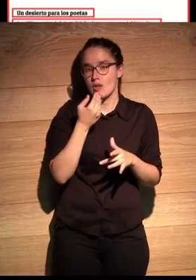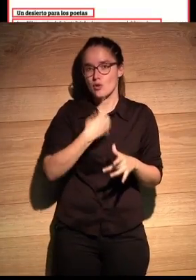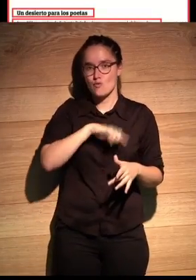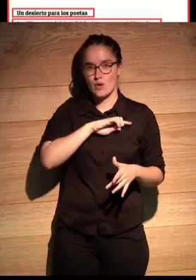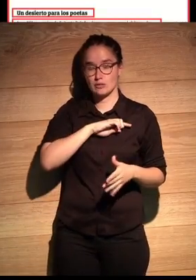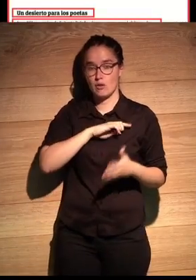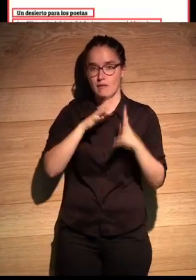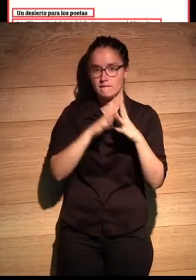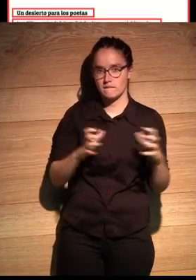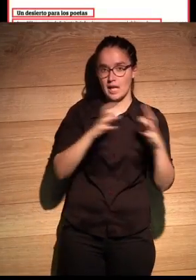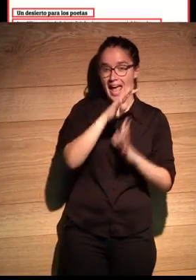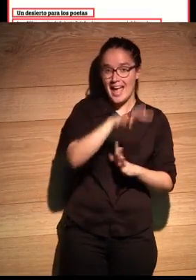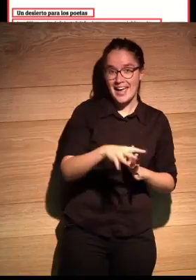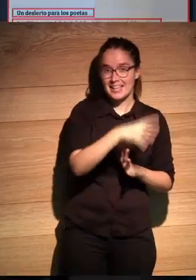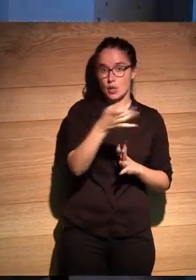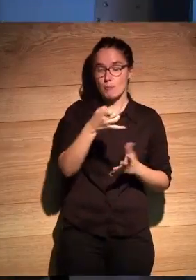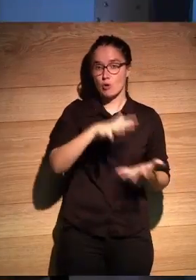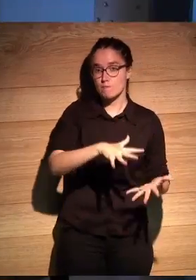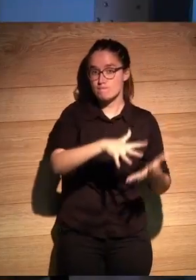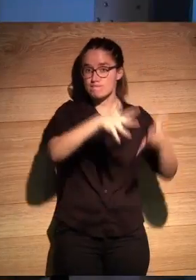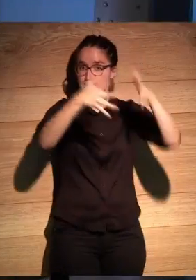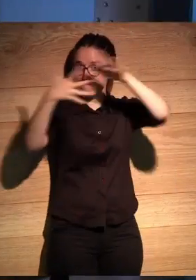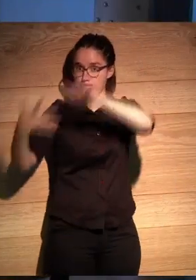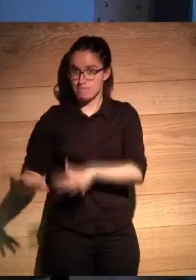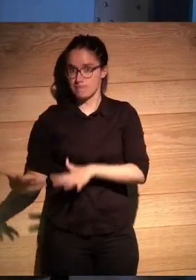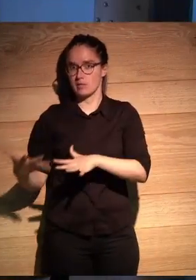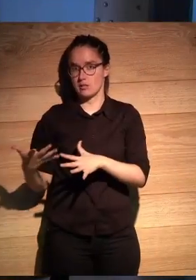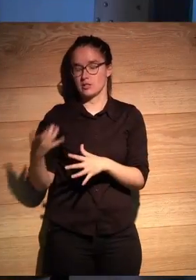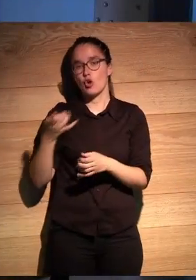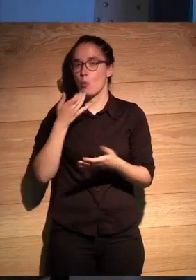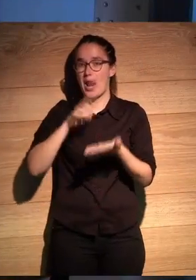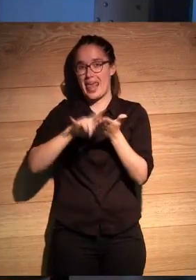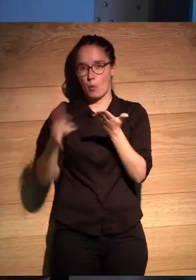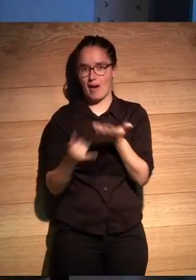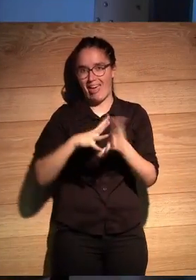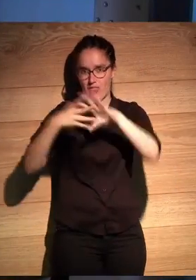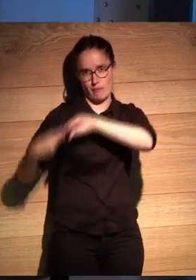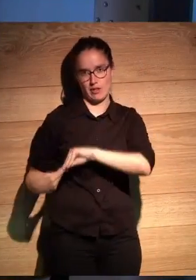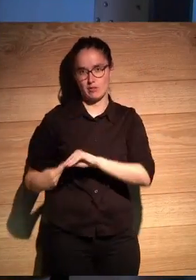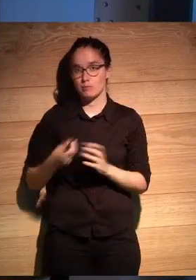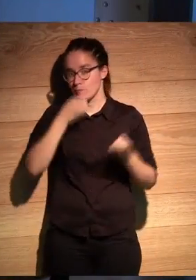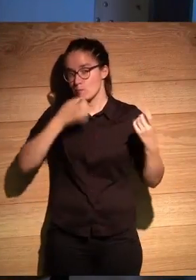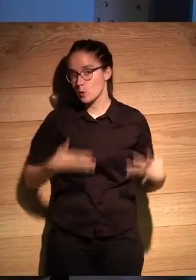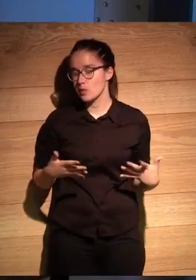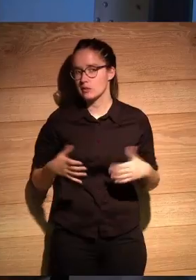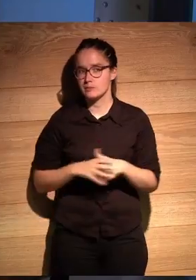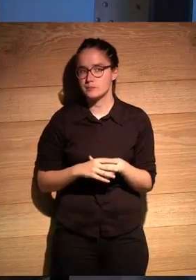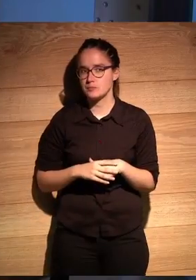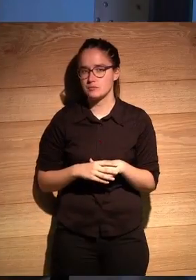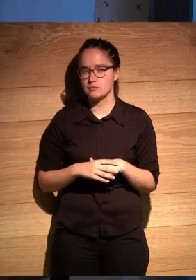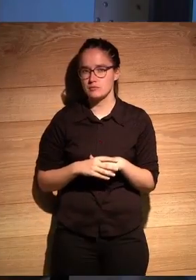propios deseos y un poco aterrizados. Exacto. Así es una cuestión de lenguaje, ¿no? Muy bien. Y